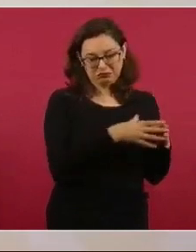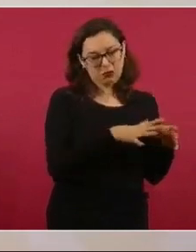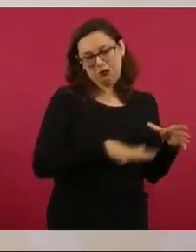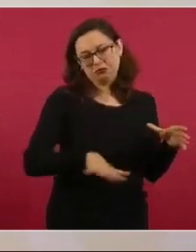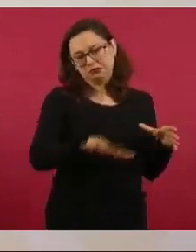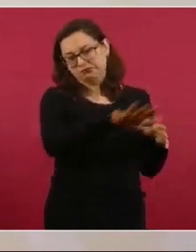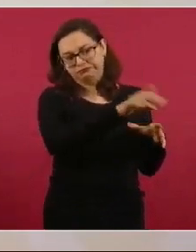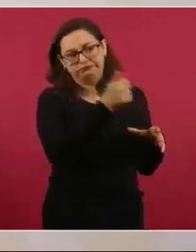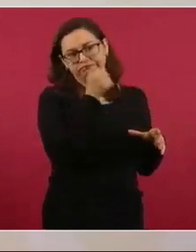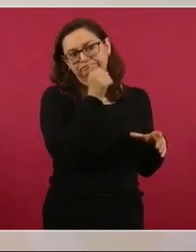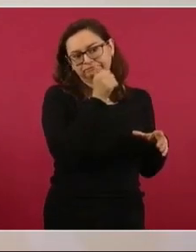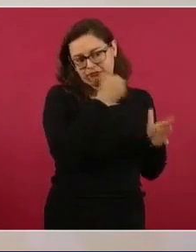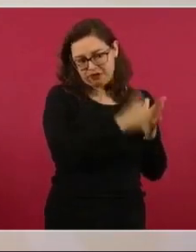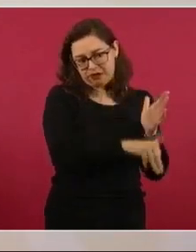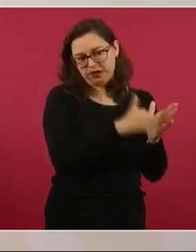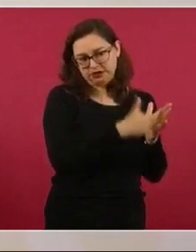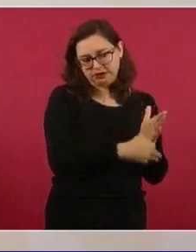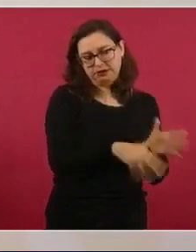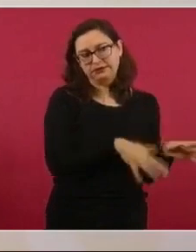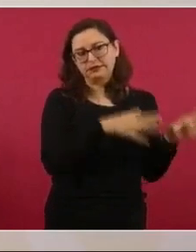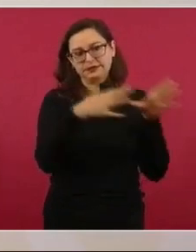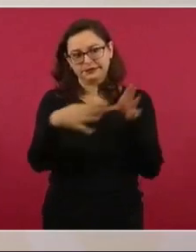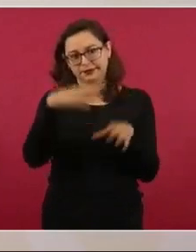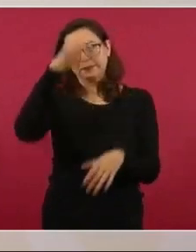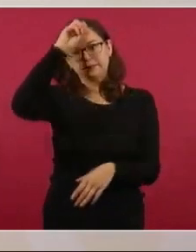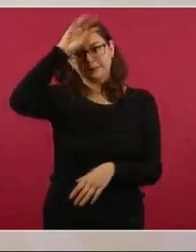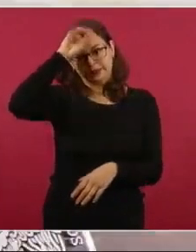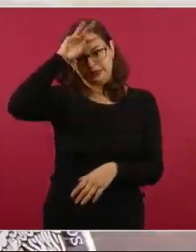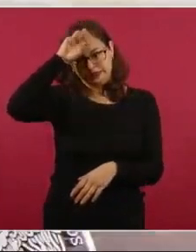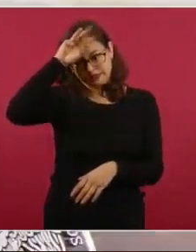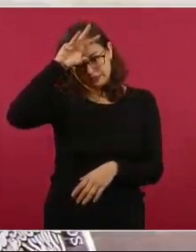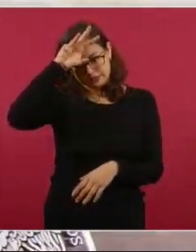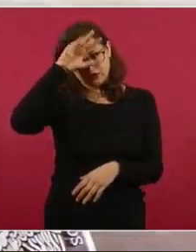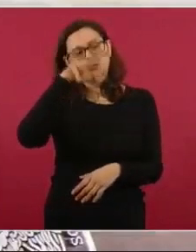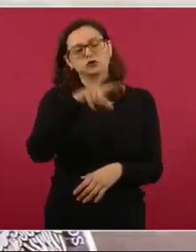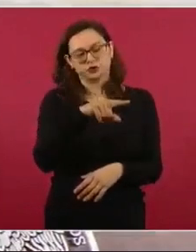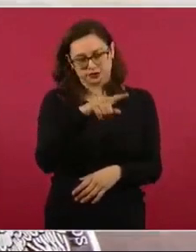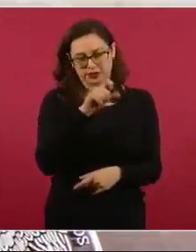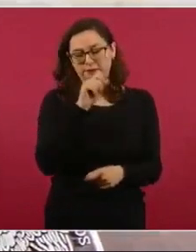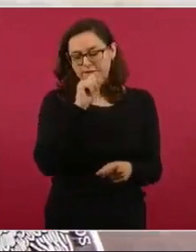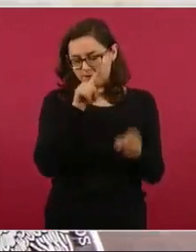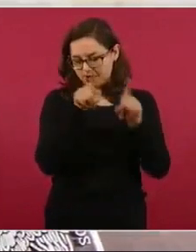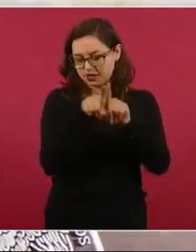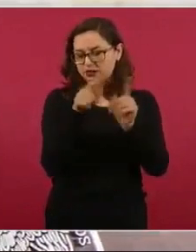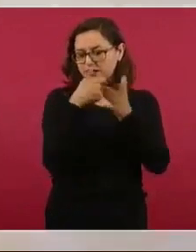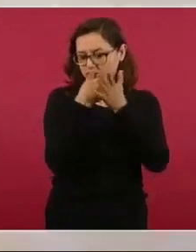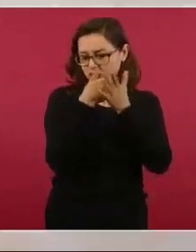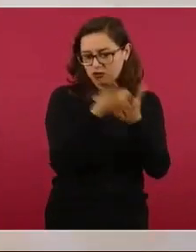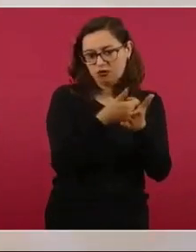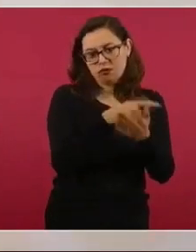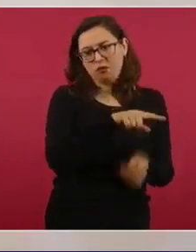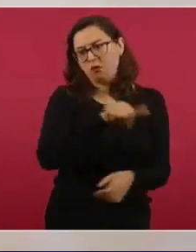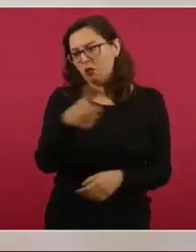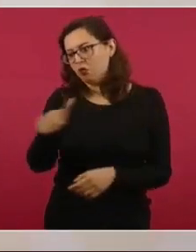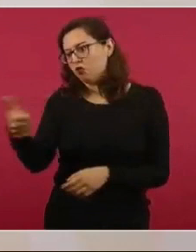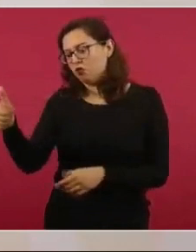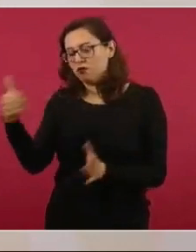con los mineros, pero falta todavía.